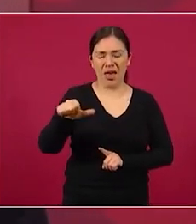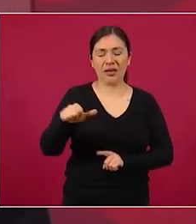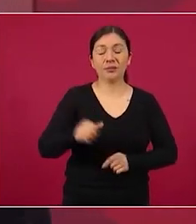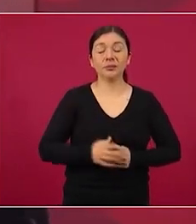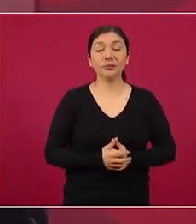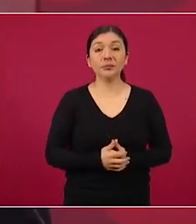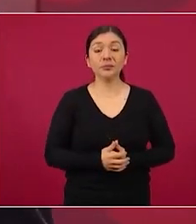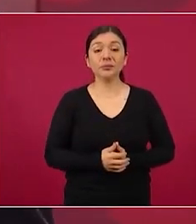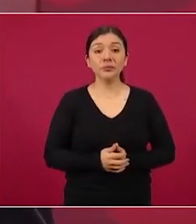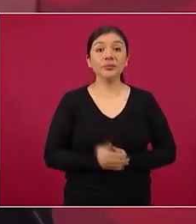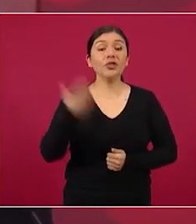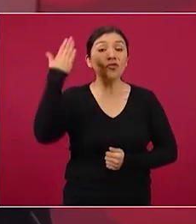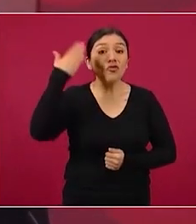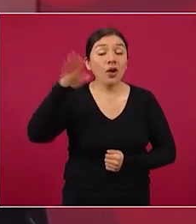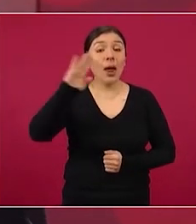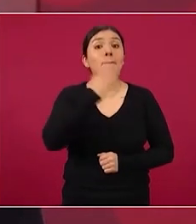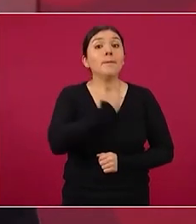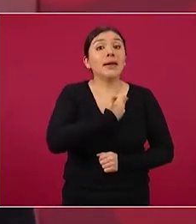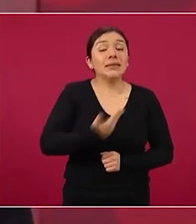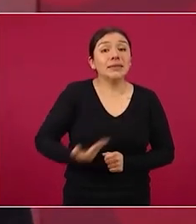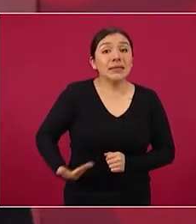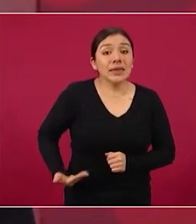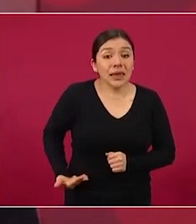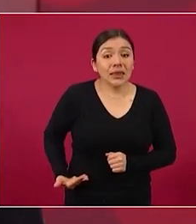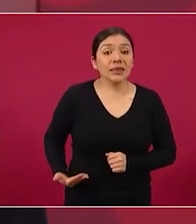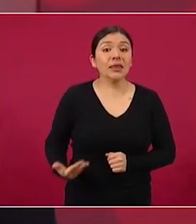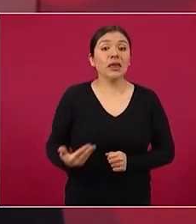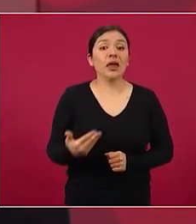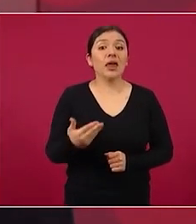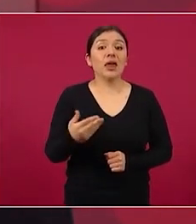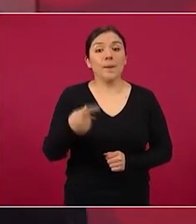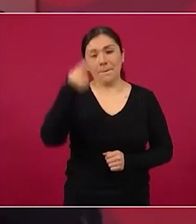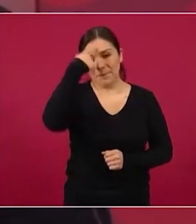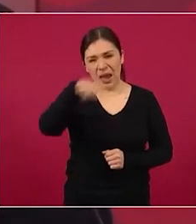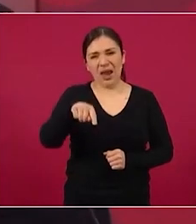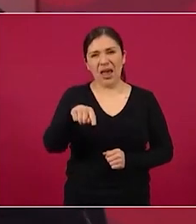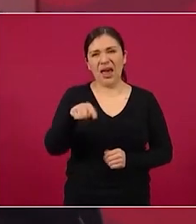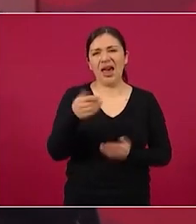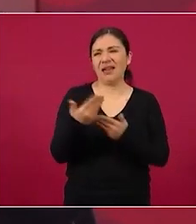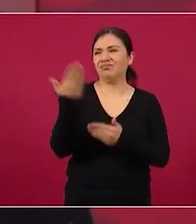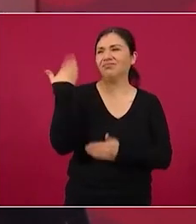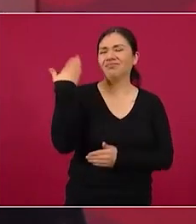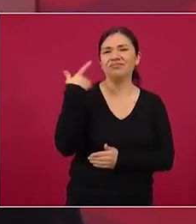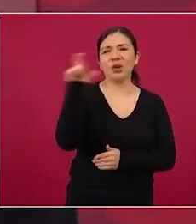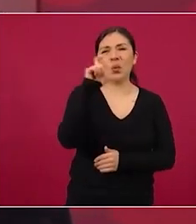que era presidente en la campaña pasada